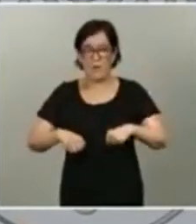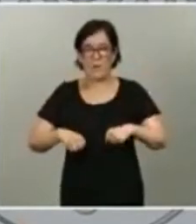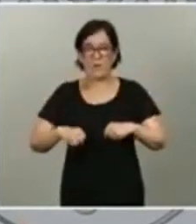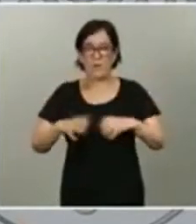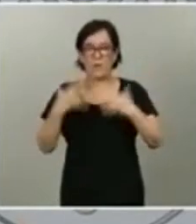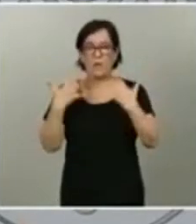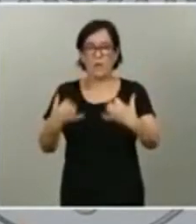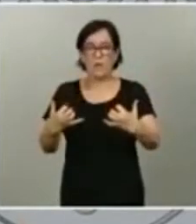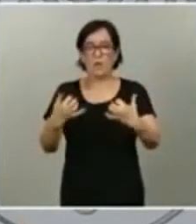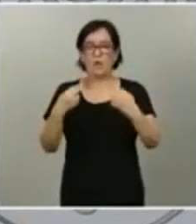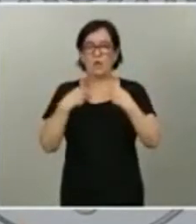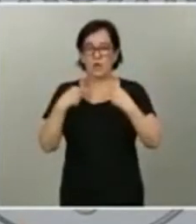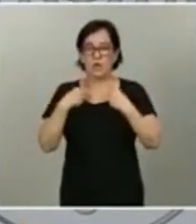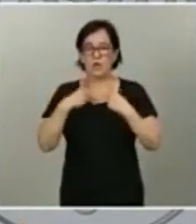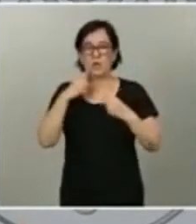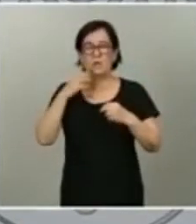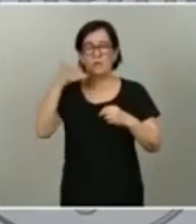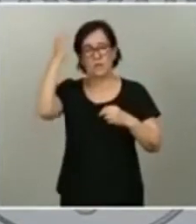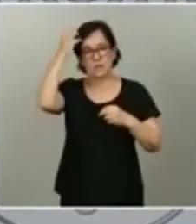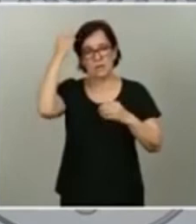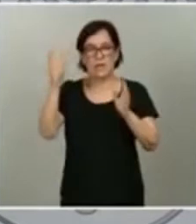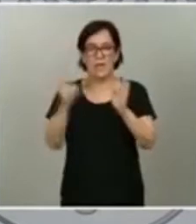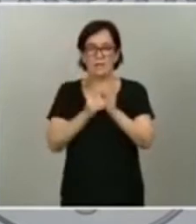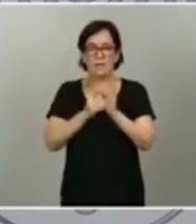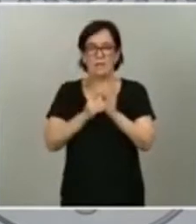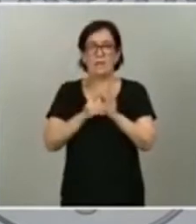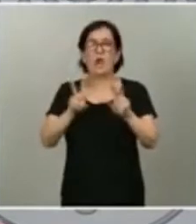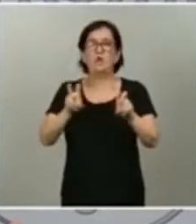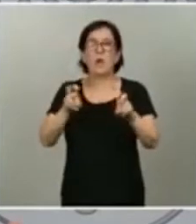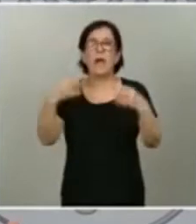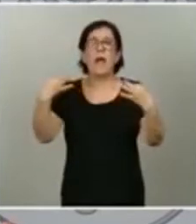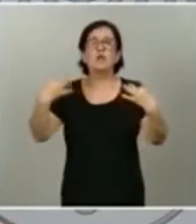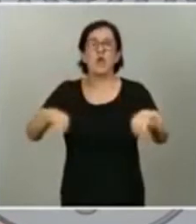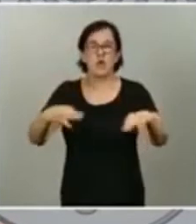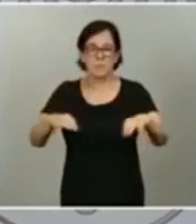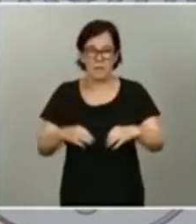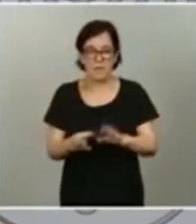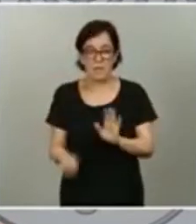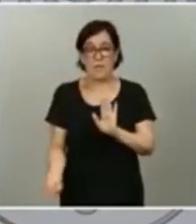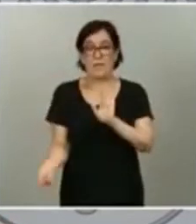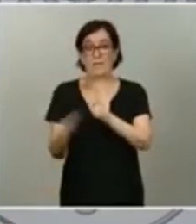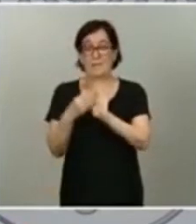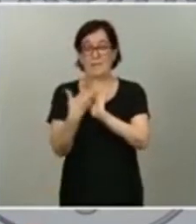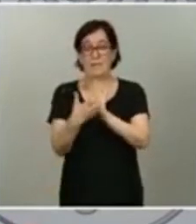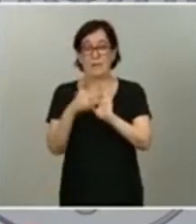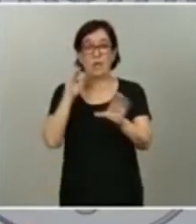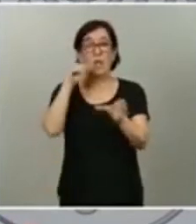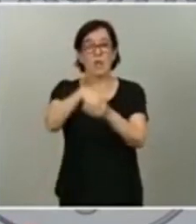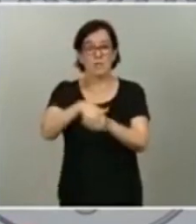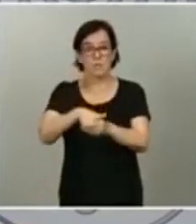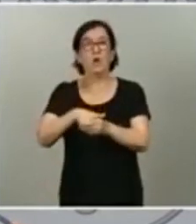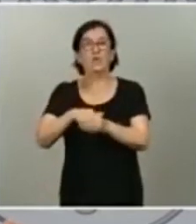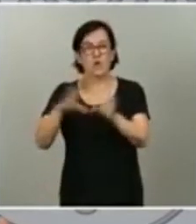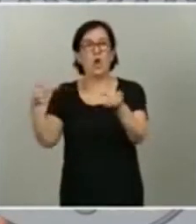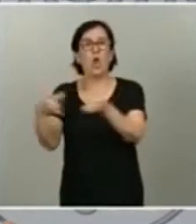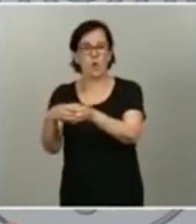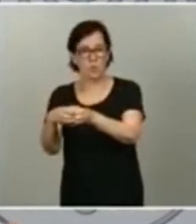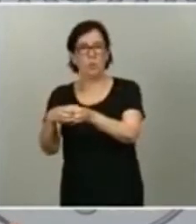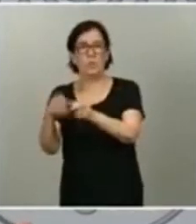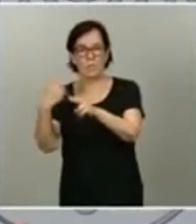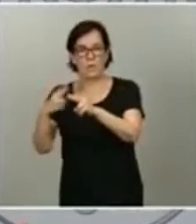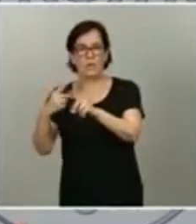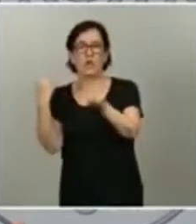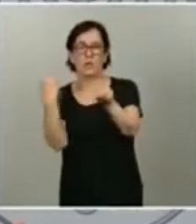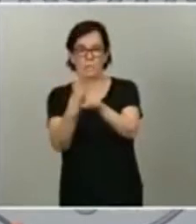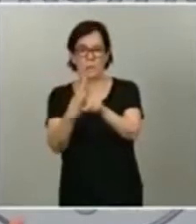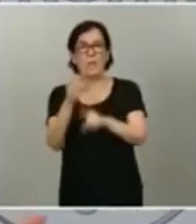Diputados el Real Decreto de la Nueva Normalidad, incluido, con el voto del principal partido de la oposición, el Partido